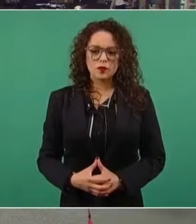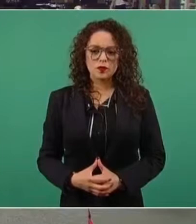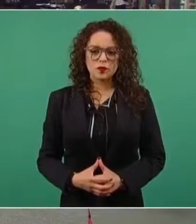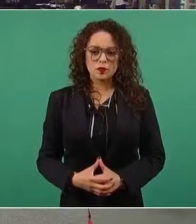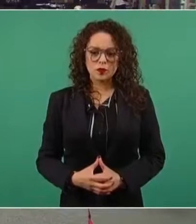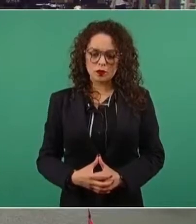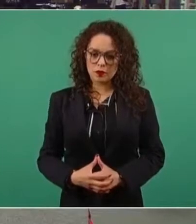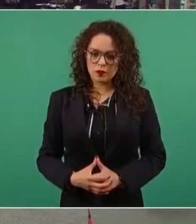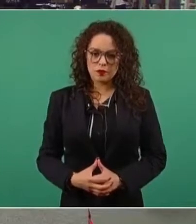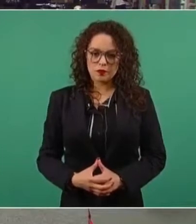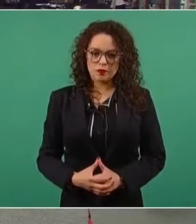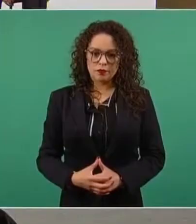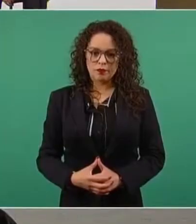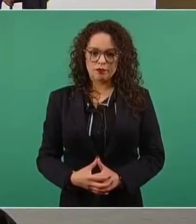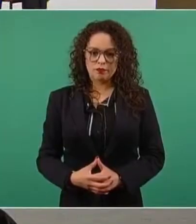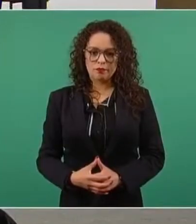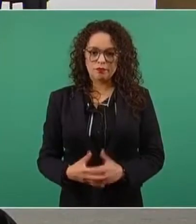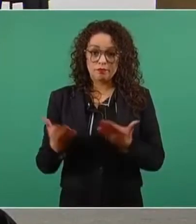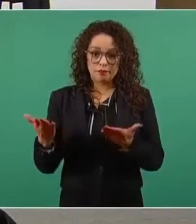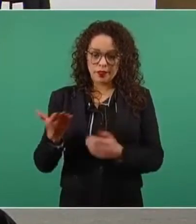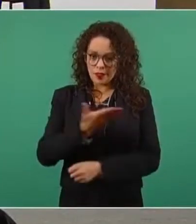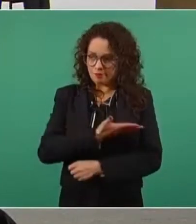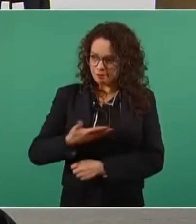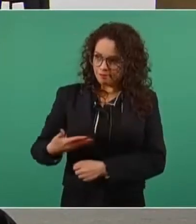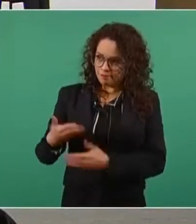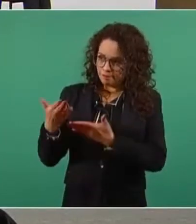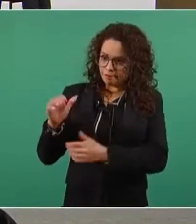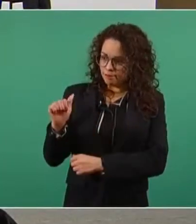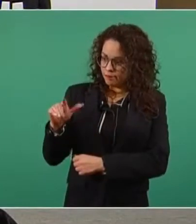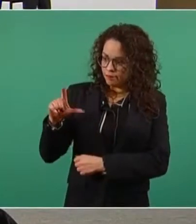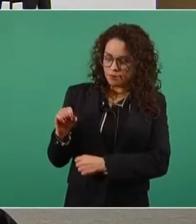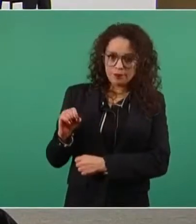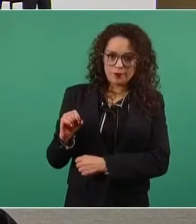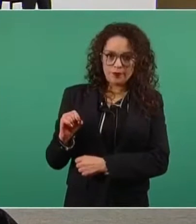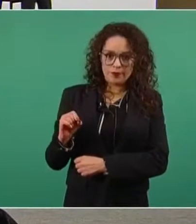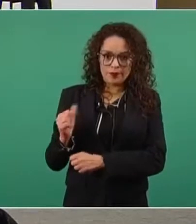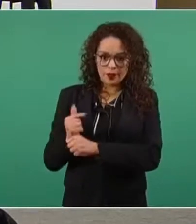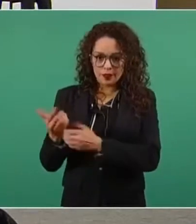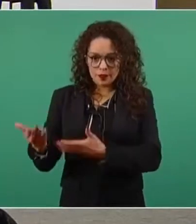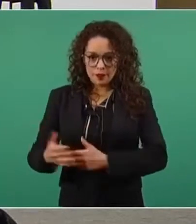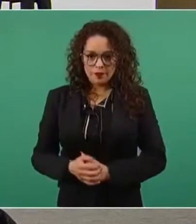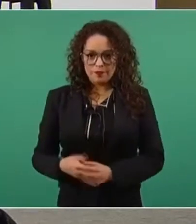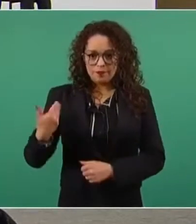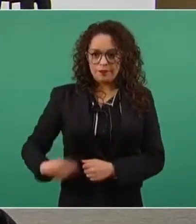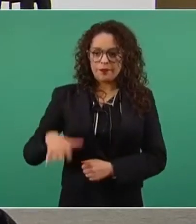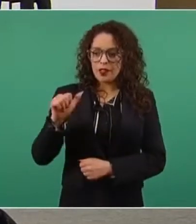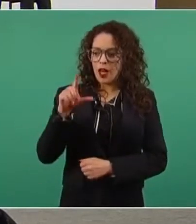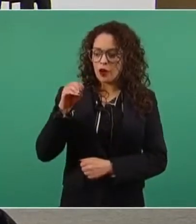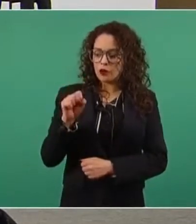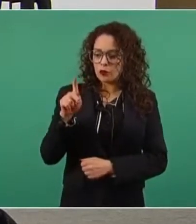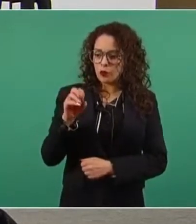El jefe del Estado mexicano, licenciado Andrés Manuel López Obrador, soy su servidor Carlos Pozos,